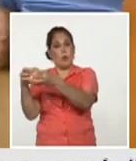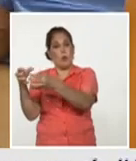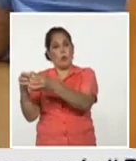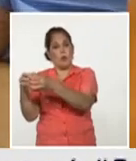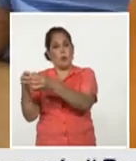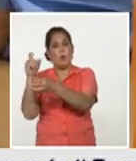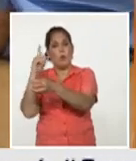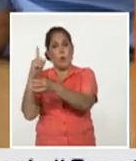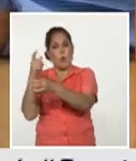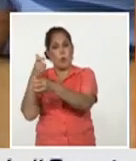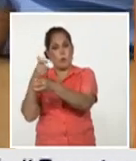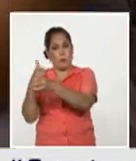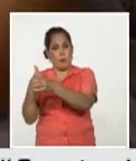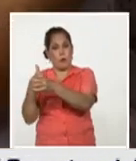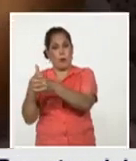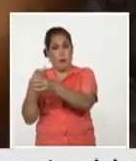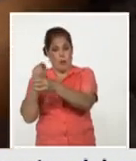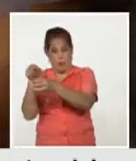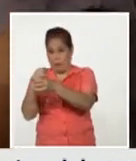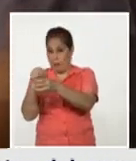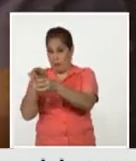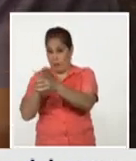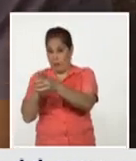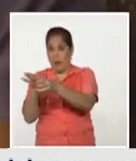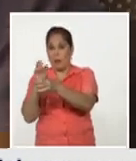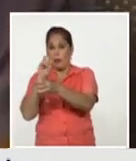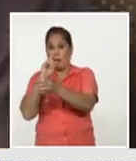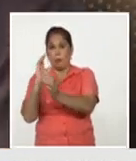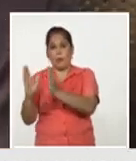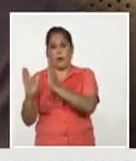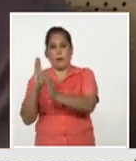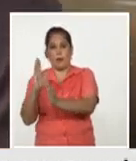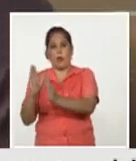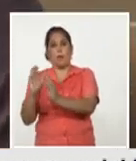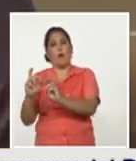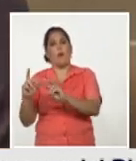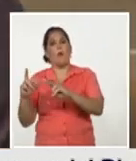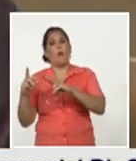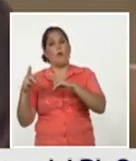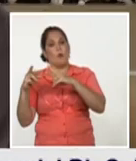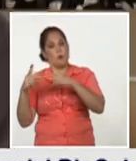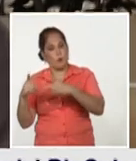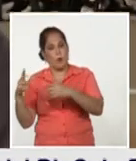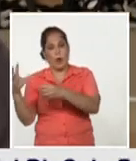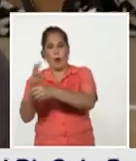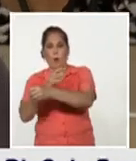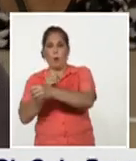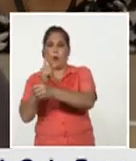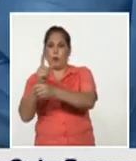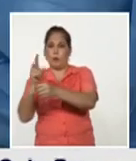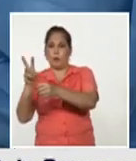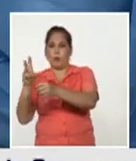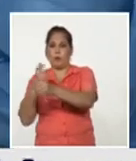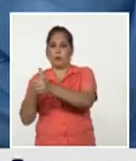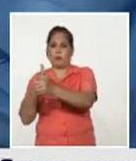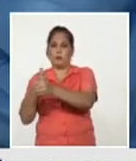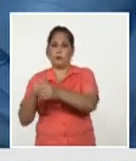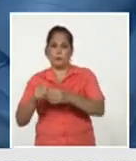recibiría placebo y que una vez completado el periodo de situación recibiría completo el esquema de vacunación